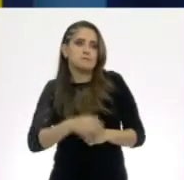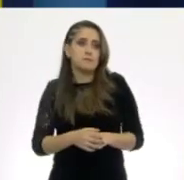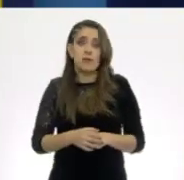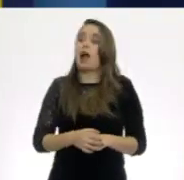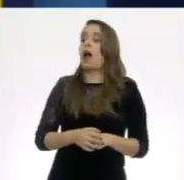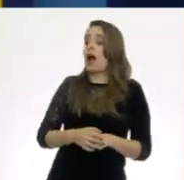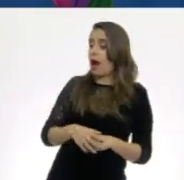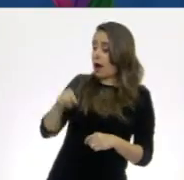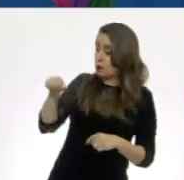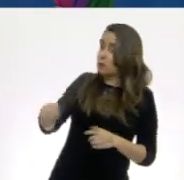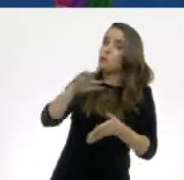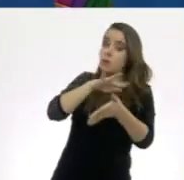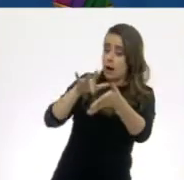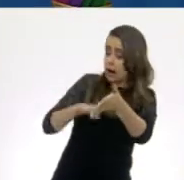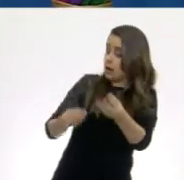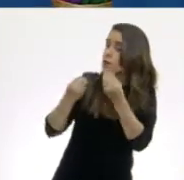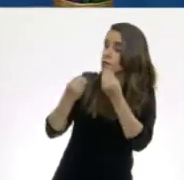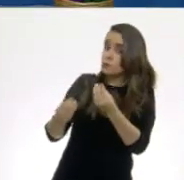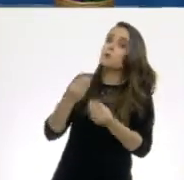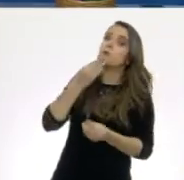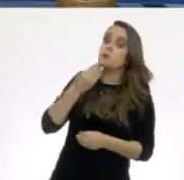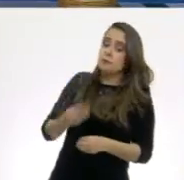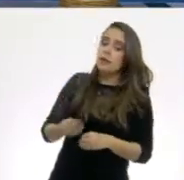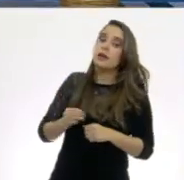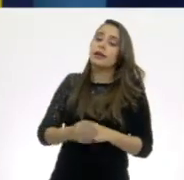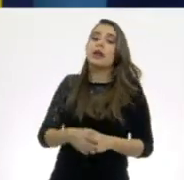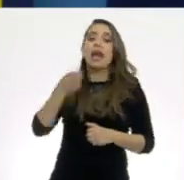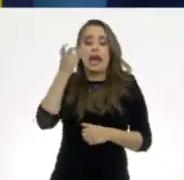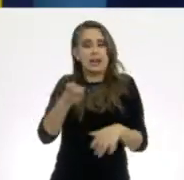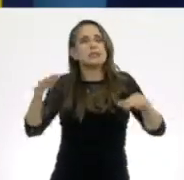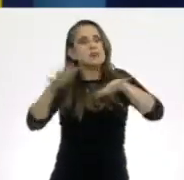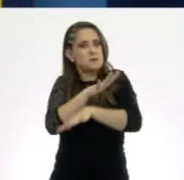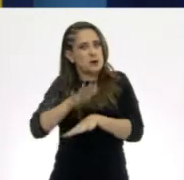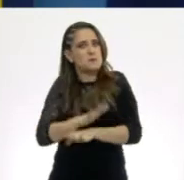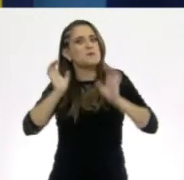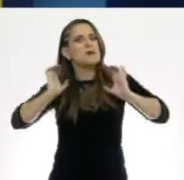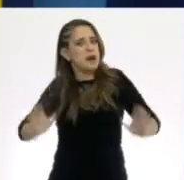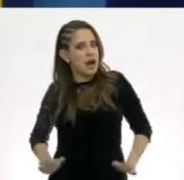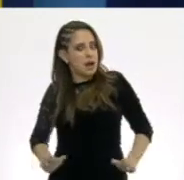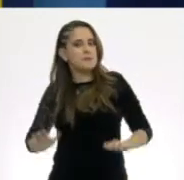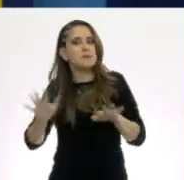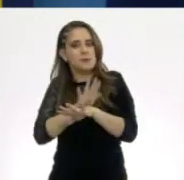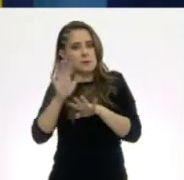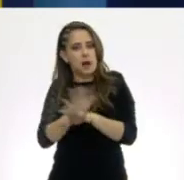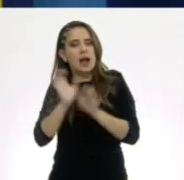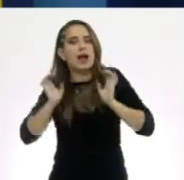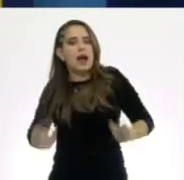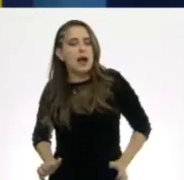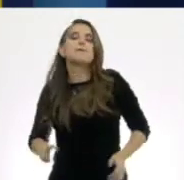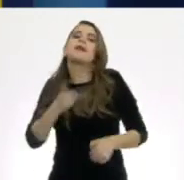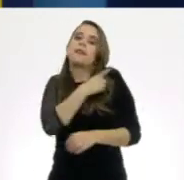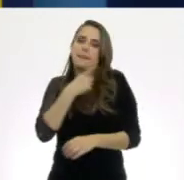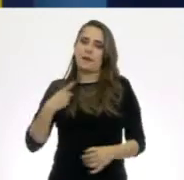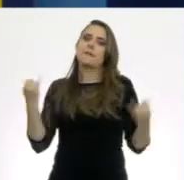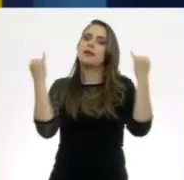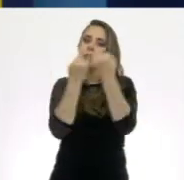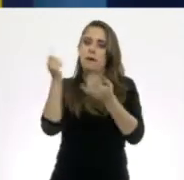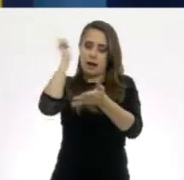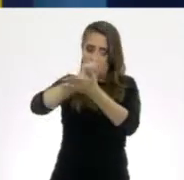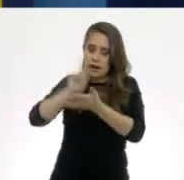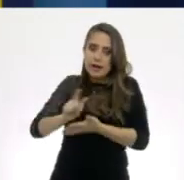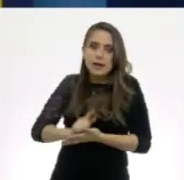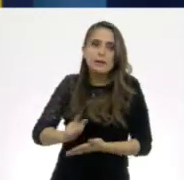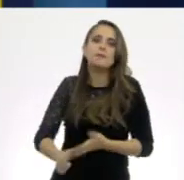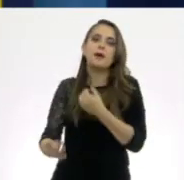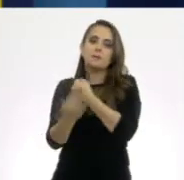lees mucho. Oye, fíjate que además de conocer esos cambios físicos, también debemos de practicar hábitos de higiene y protección,